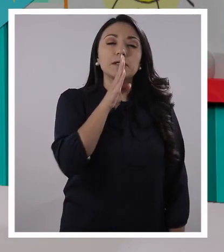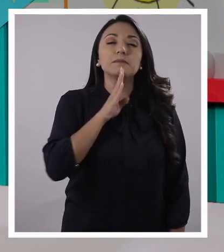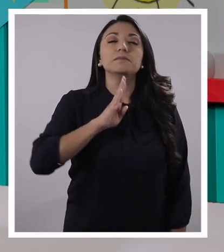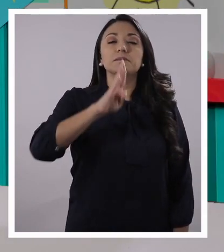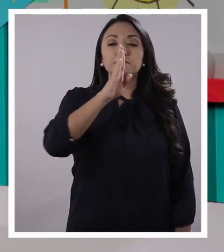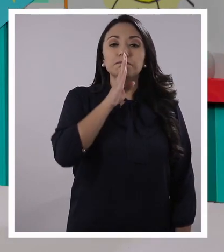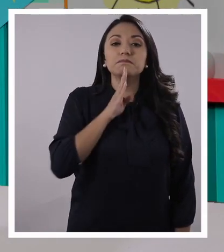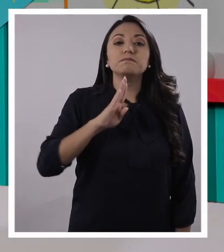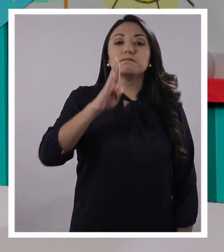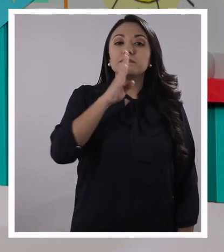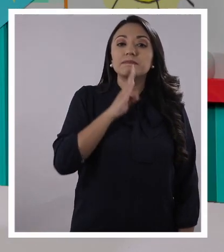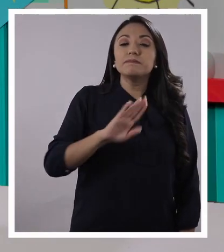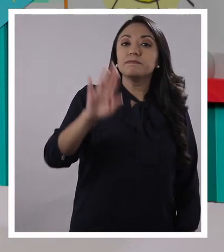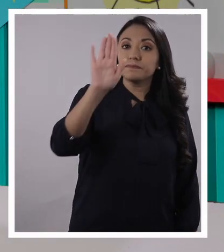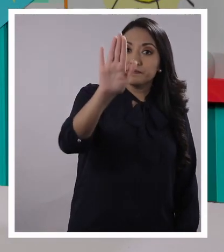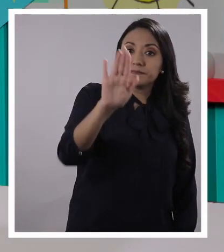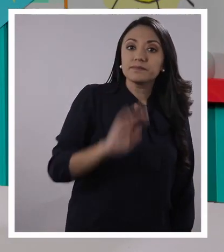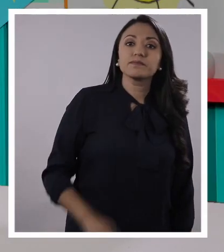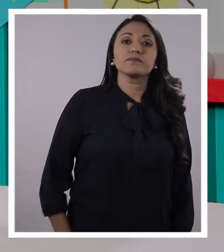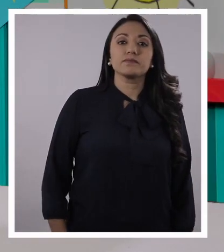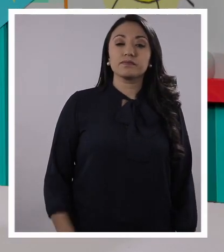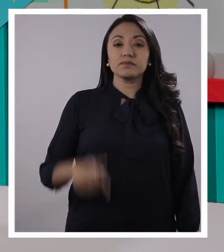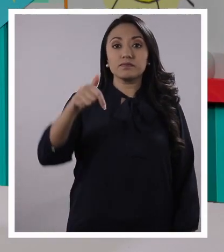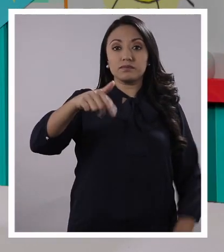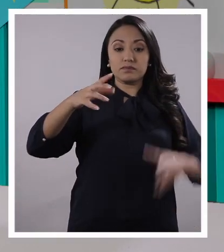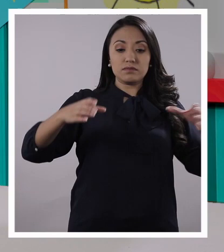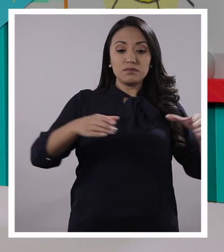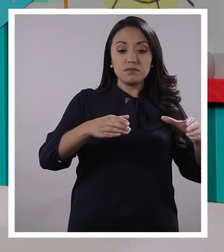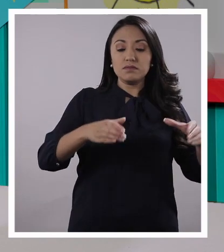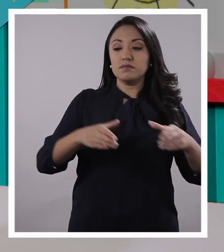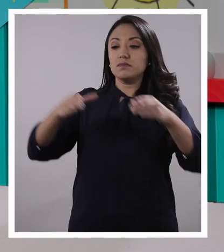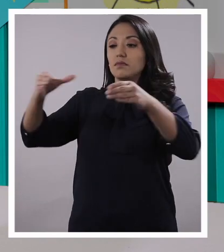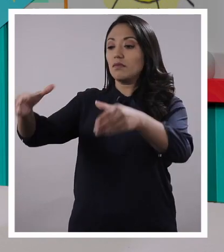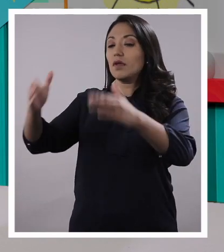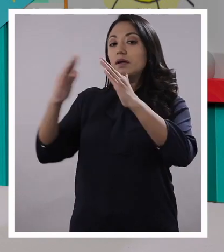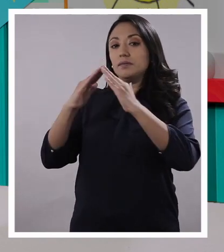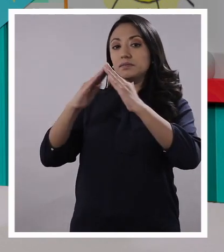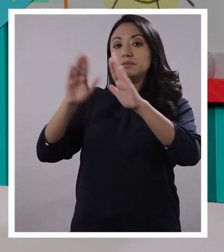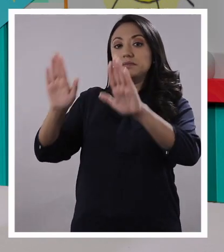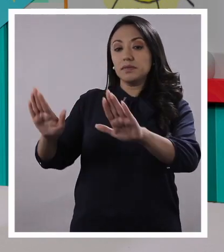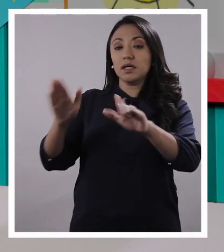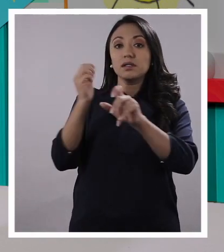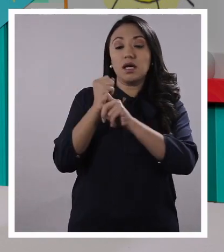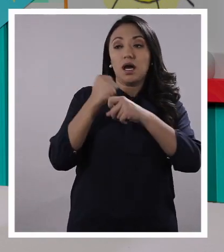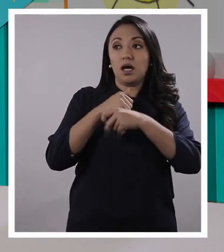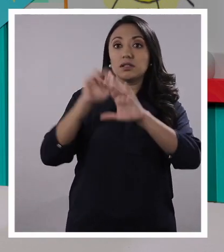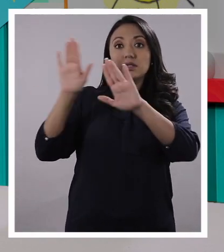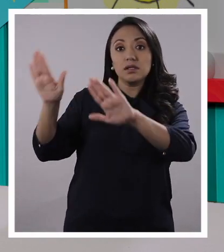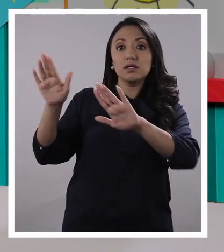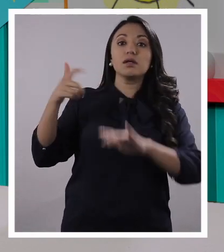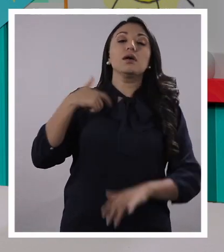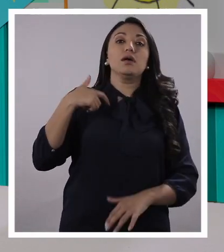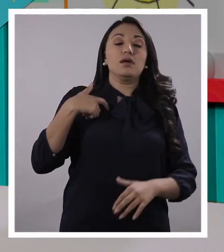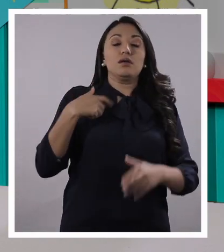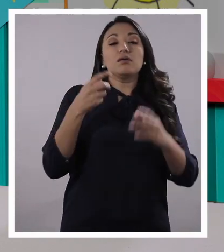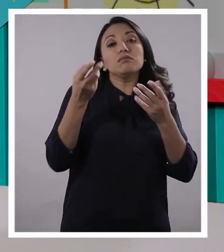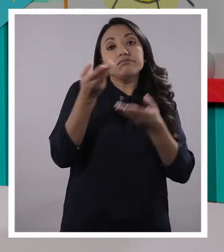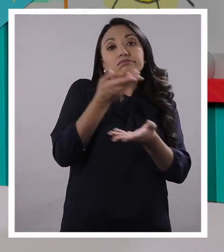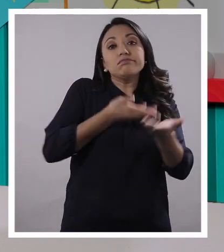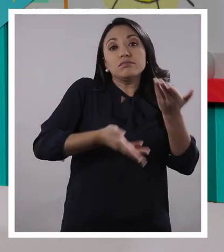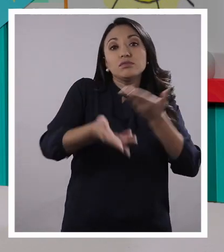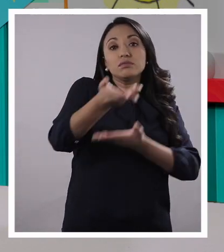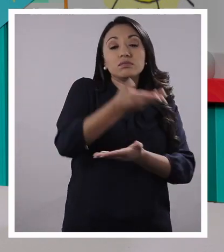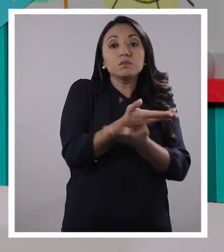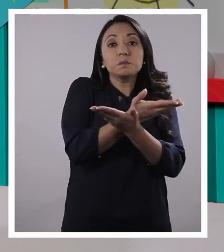mucha paciencia. Recuerda, te cuento, Panchito, yo llevé esto a mi casa. Y como me encantó hacerlo con ustedes, yo compartí esta actividad con